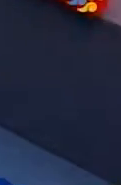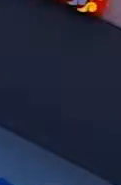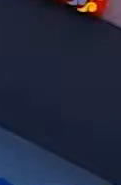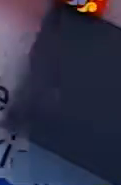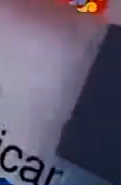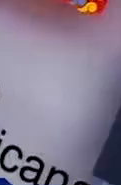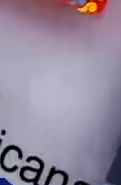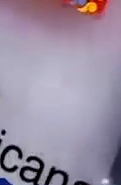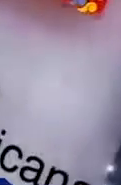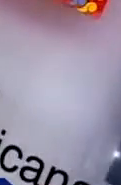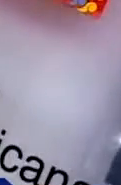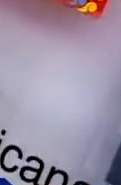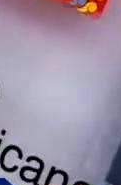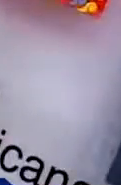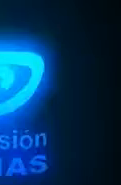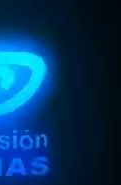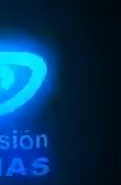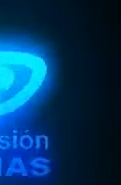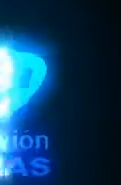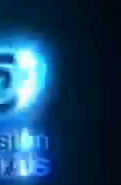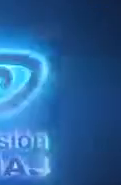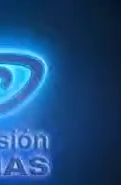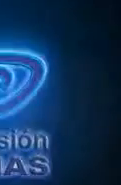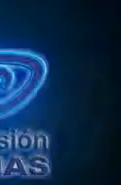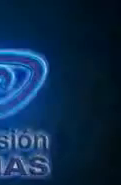¡Gracias! ¡Gracias! ¡Gracias! ¡Gracias! ¡Gracias!